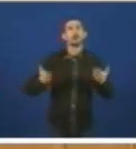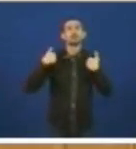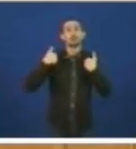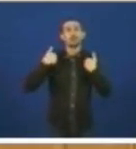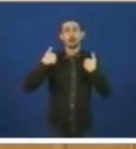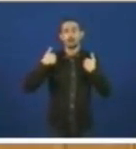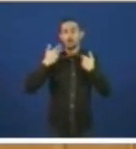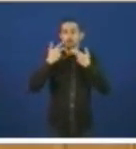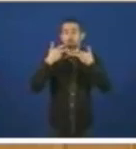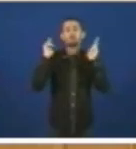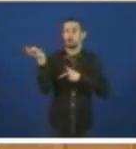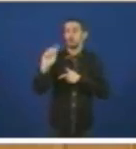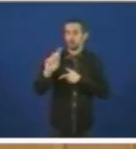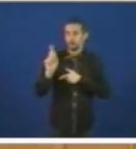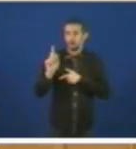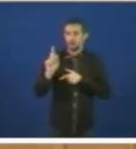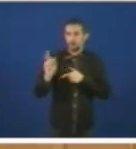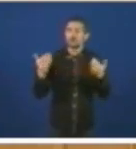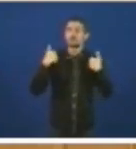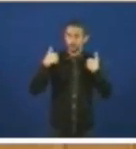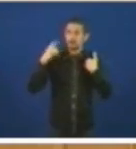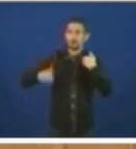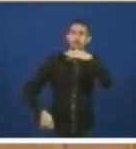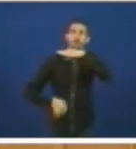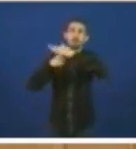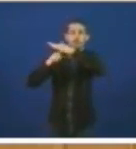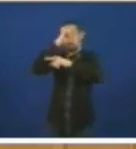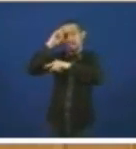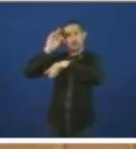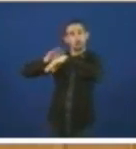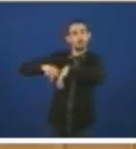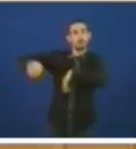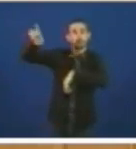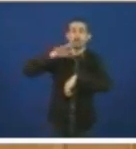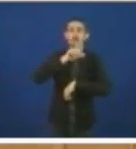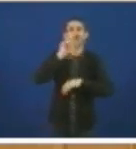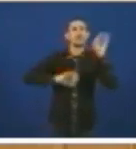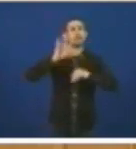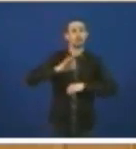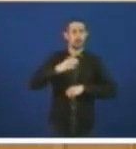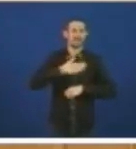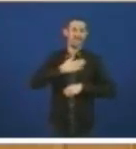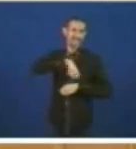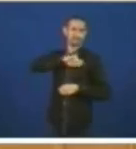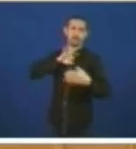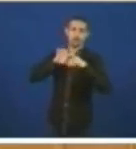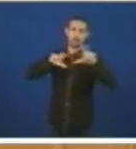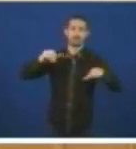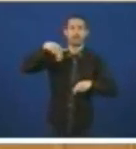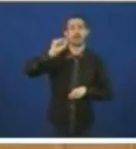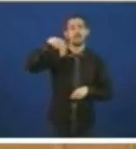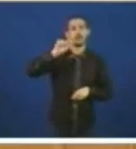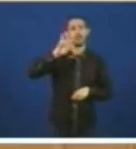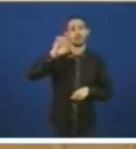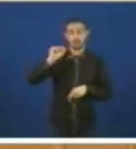Galicia a responsabilidade está en Madrid porque en Avantia é propiedade 100% estatal é evidente que o compromiso a falta de compromiso a